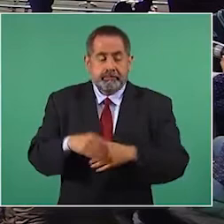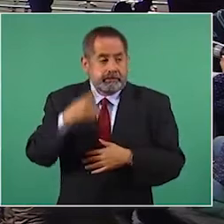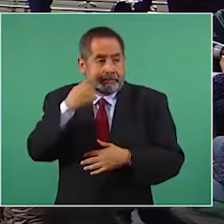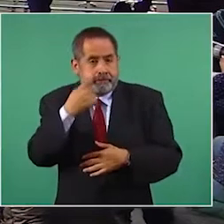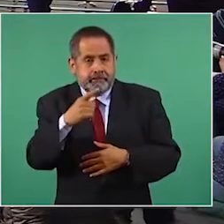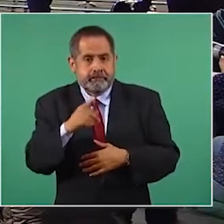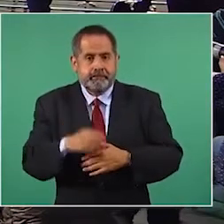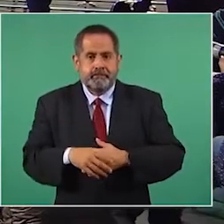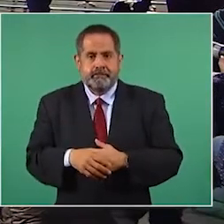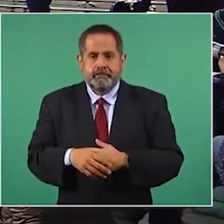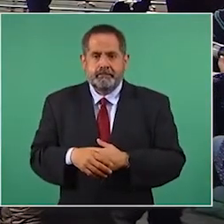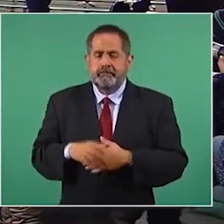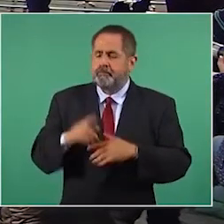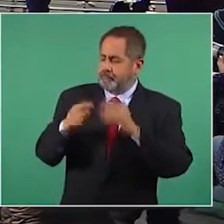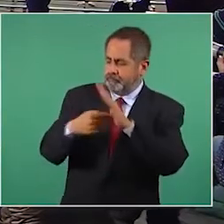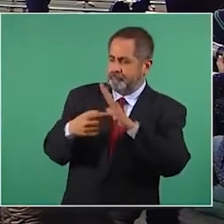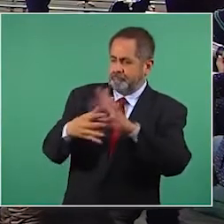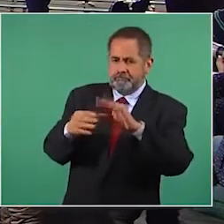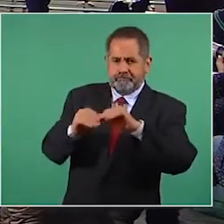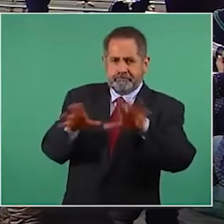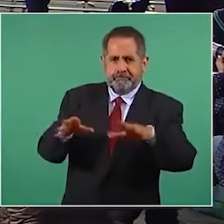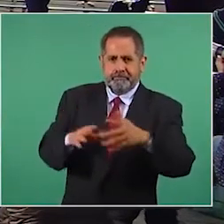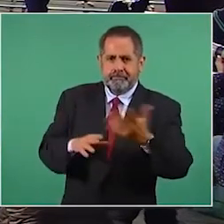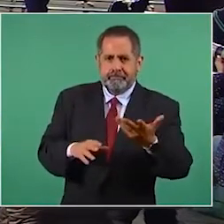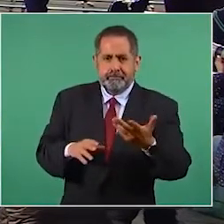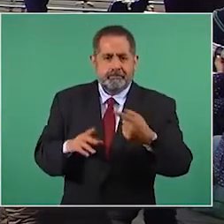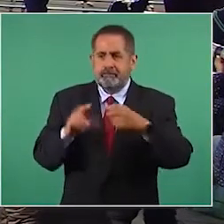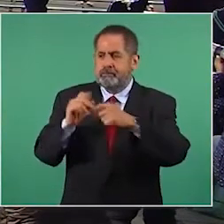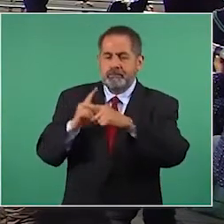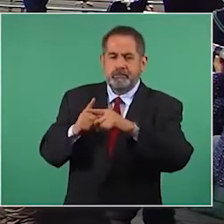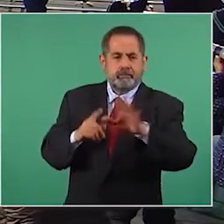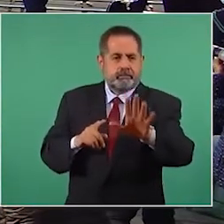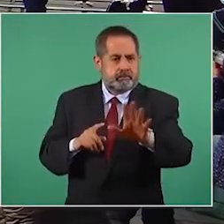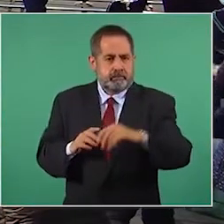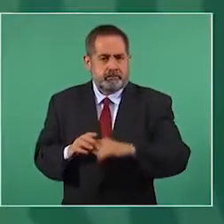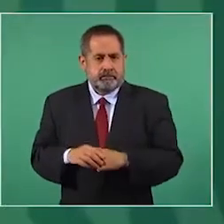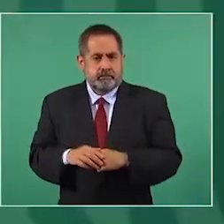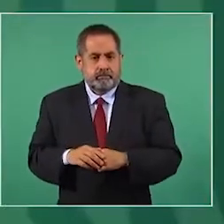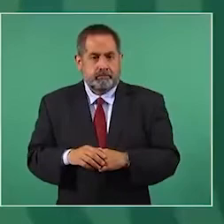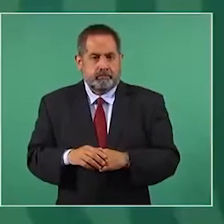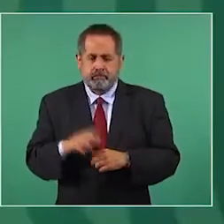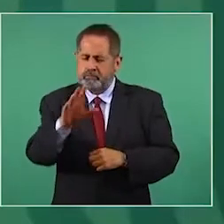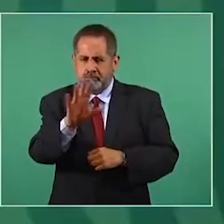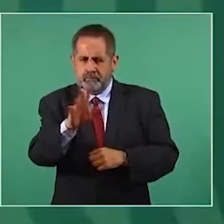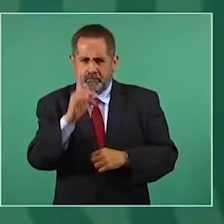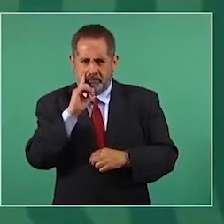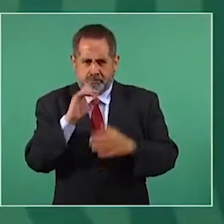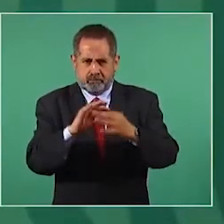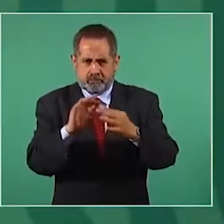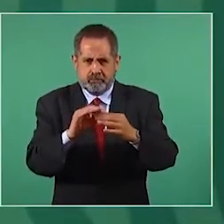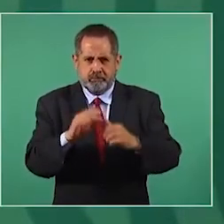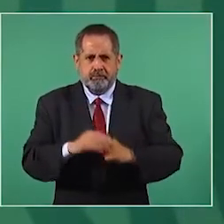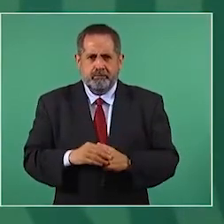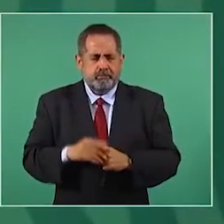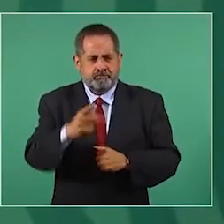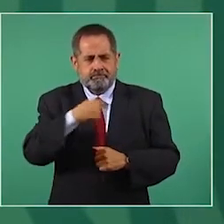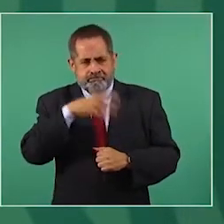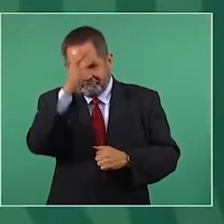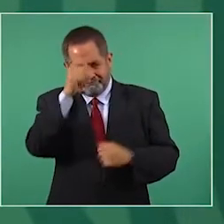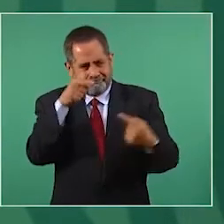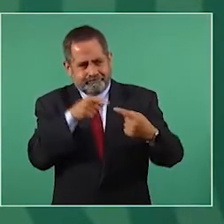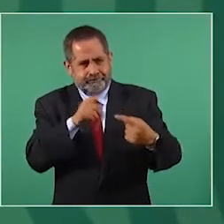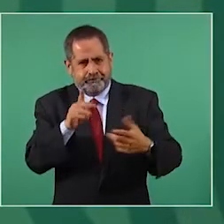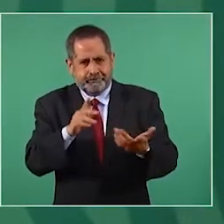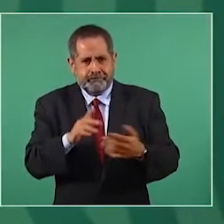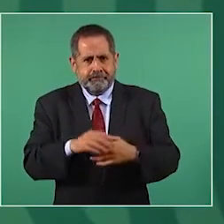que ese es el problema. Usted lo está presentando como algo positivo y no es algo positivo. 18, es que no coincidimos por